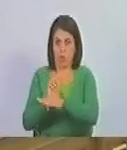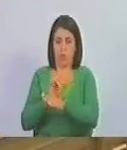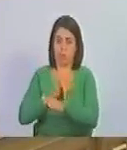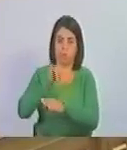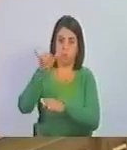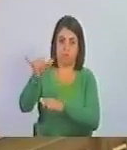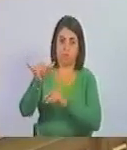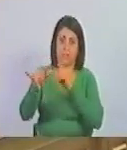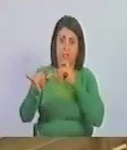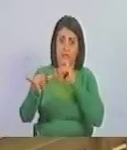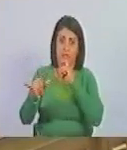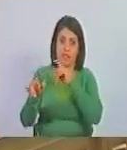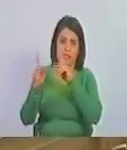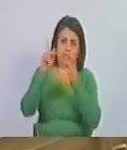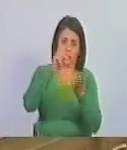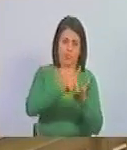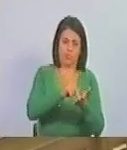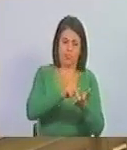vuelo.